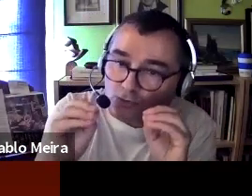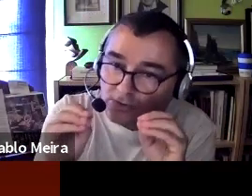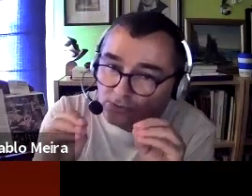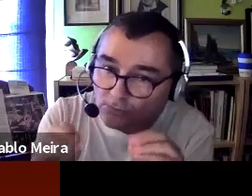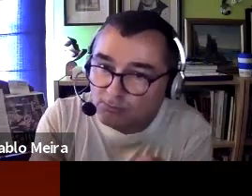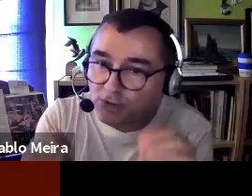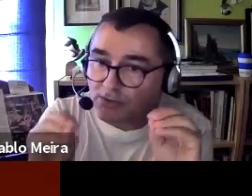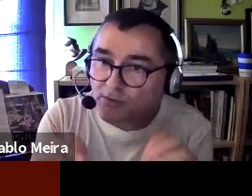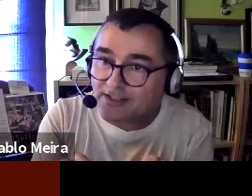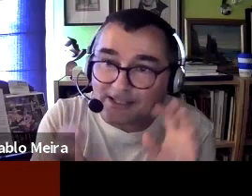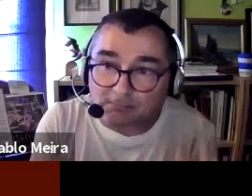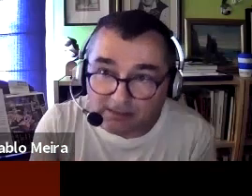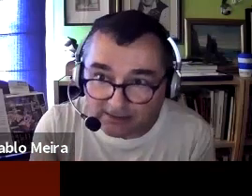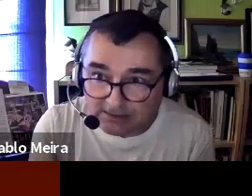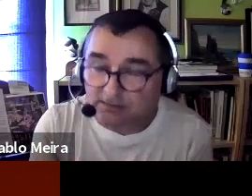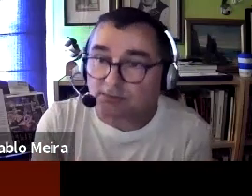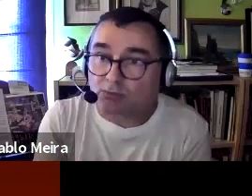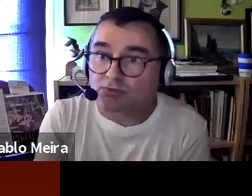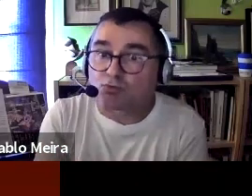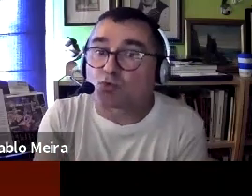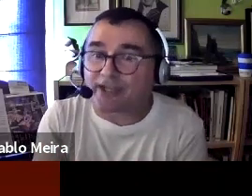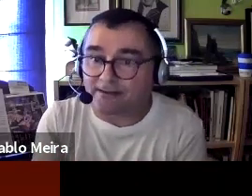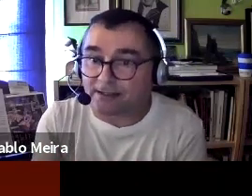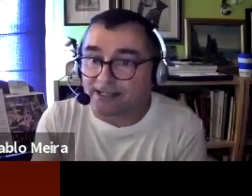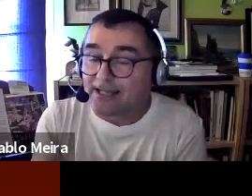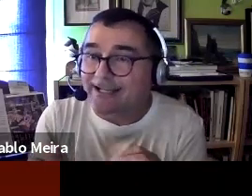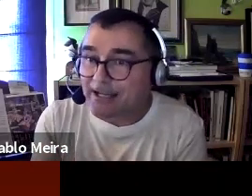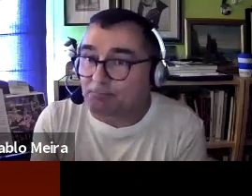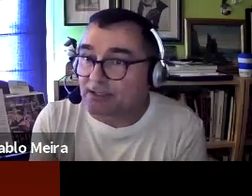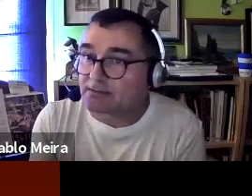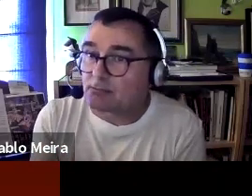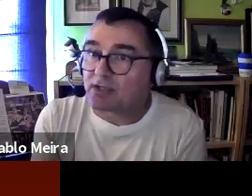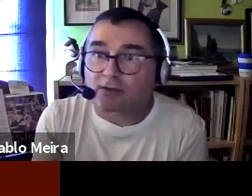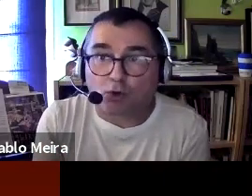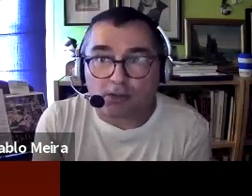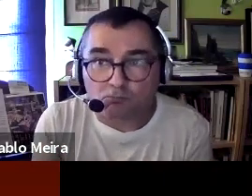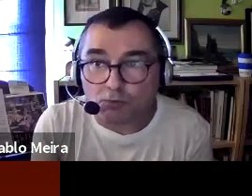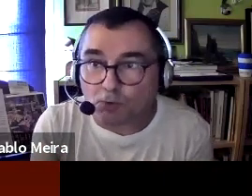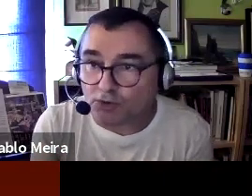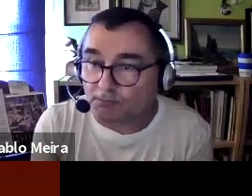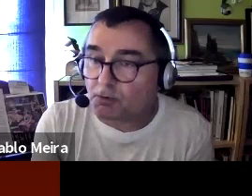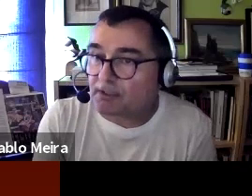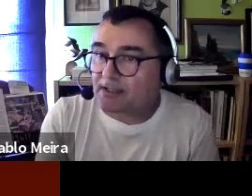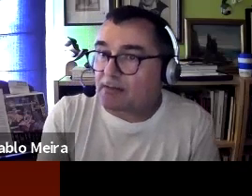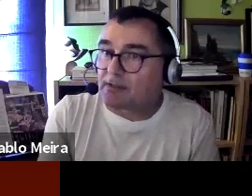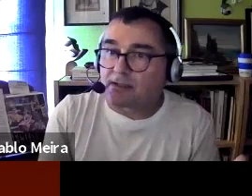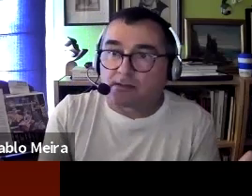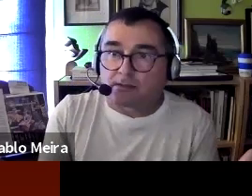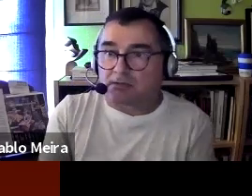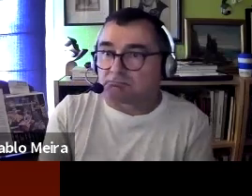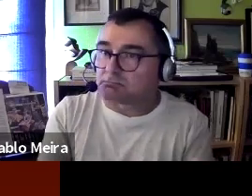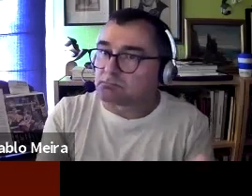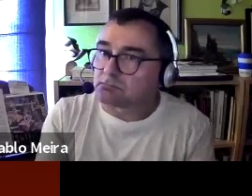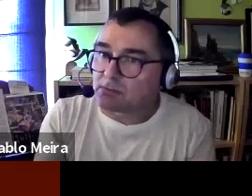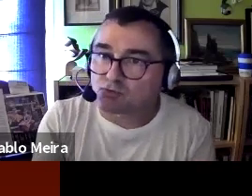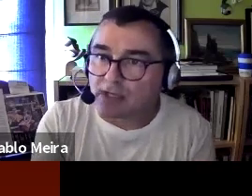Si no introducimos reducciones inmediatas, es una cuestión urgente, rápidas, tenemos que hacerlo en muy poco tiempo, prácticamente